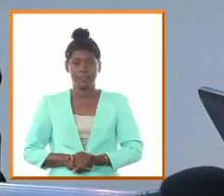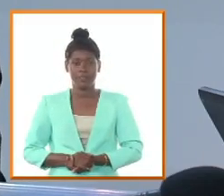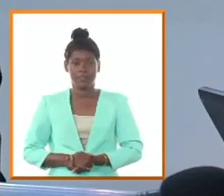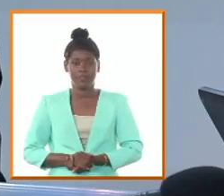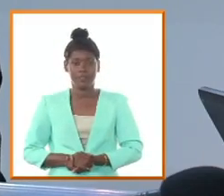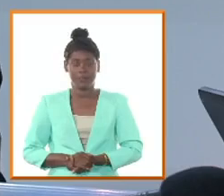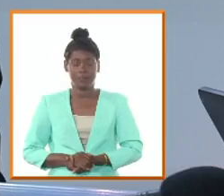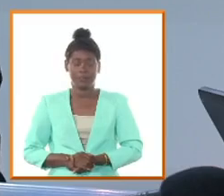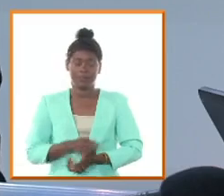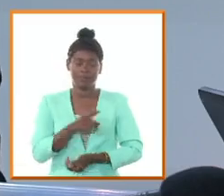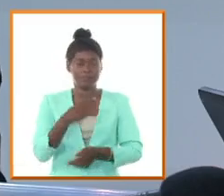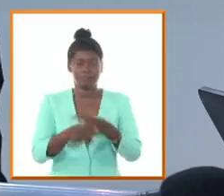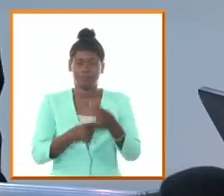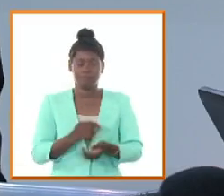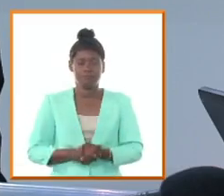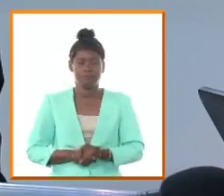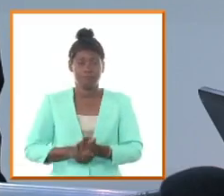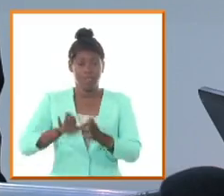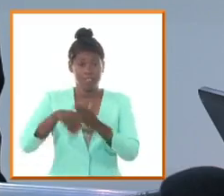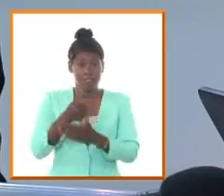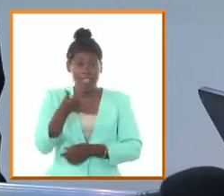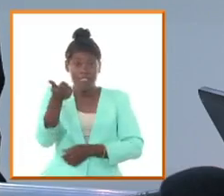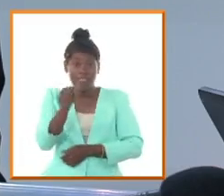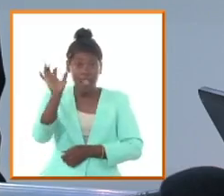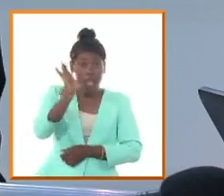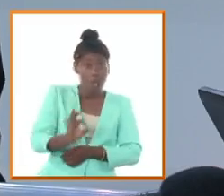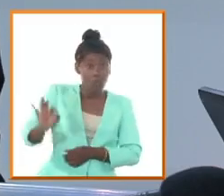movimiento del 10 de octubre fue de gente joven